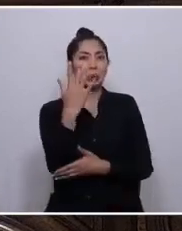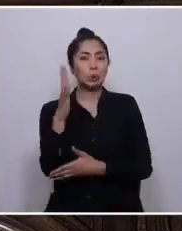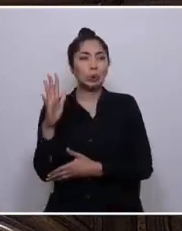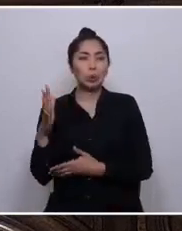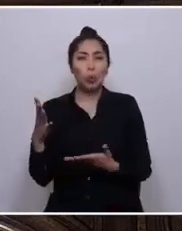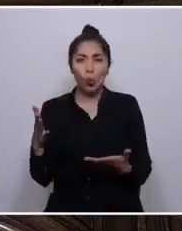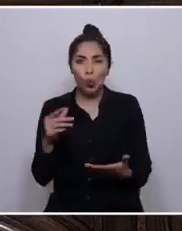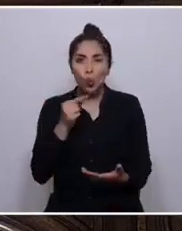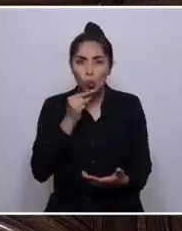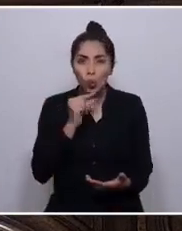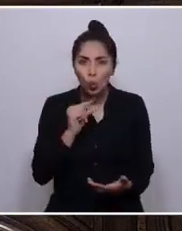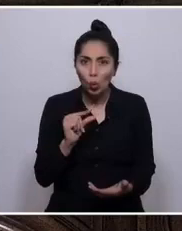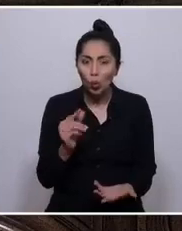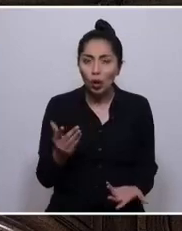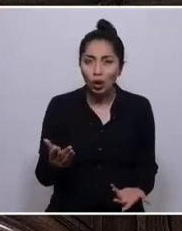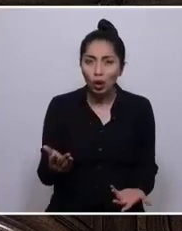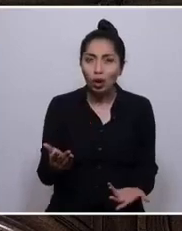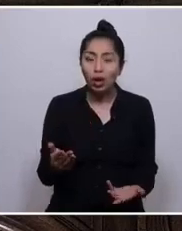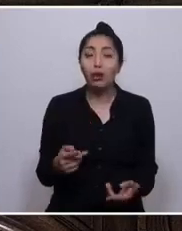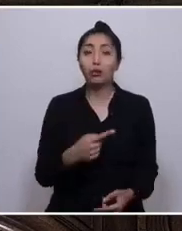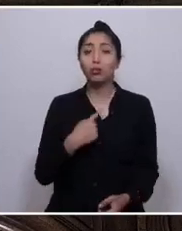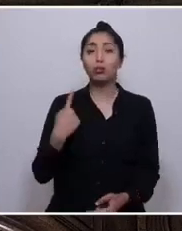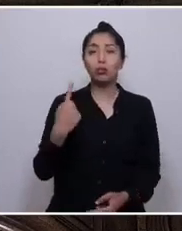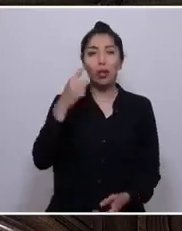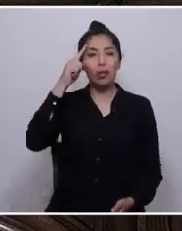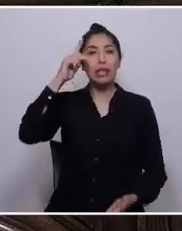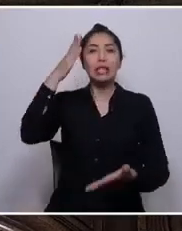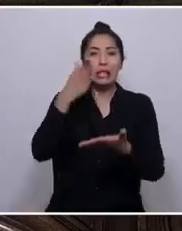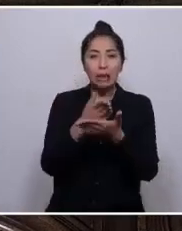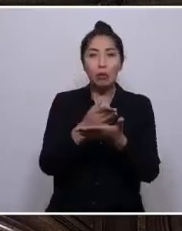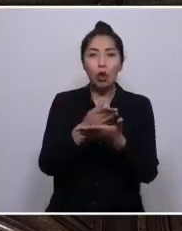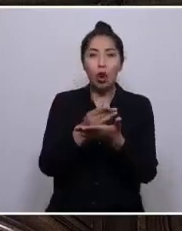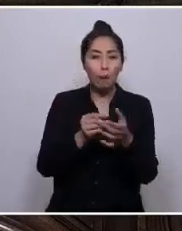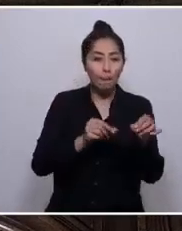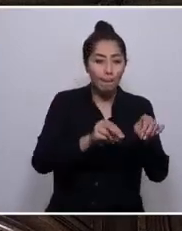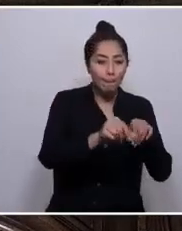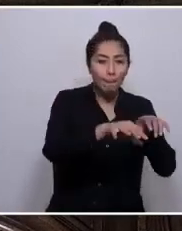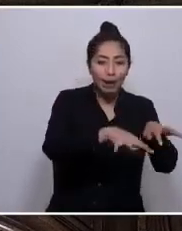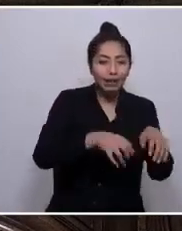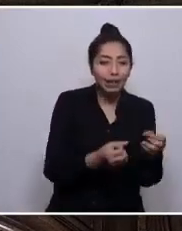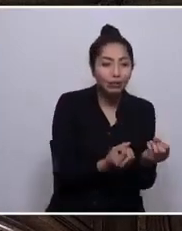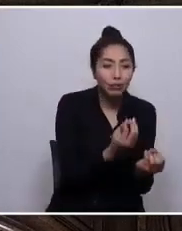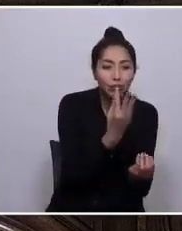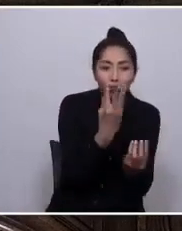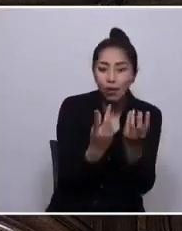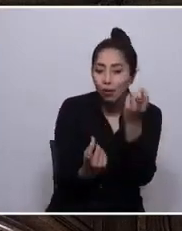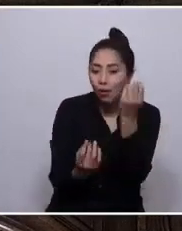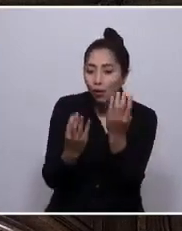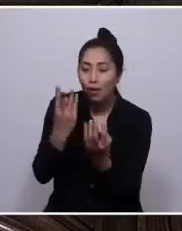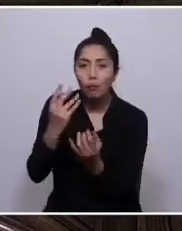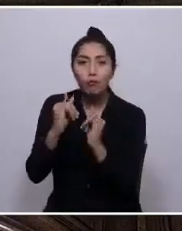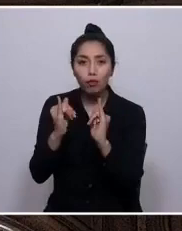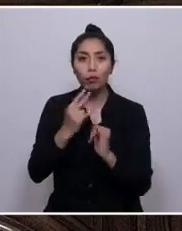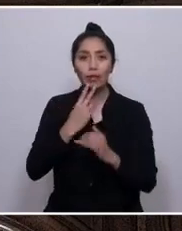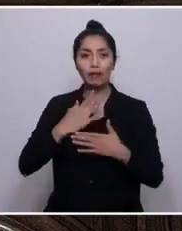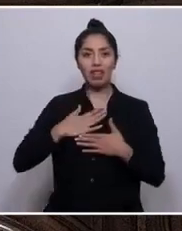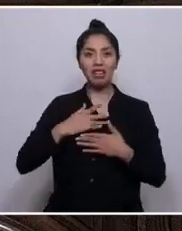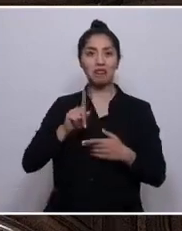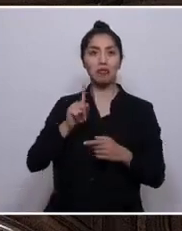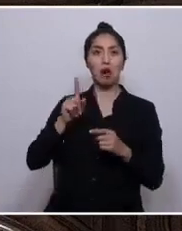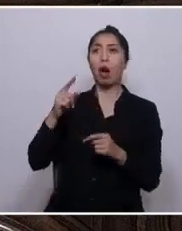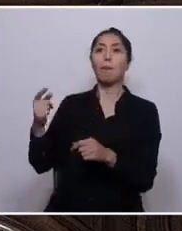esquina. Quienes hemos decidido plantar y sembrar como forma de vida, no debemos estar a merced del mercado,